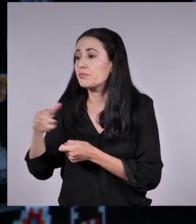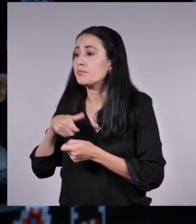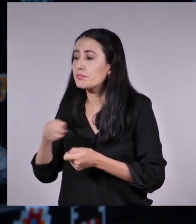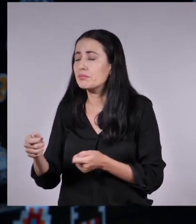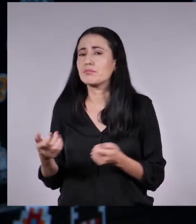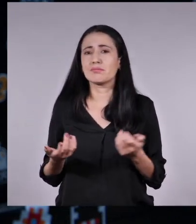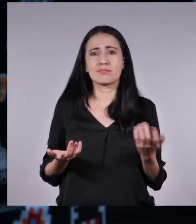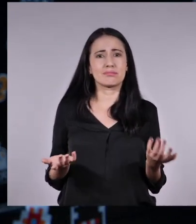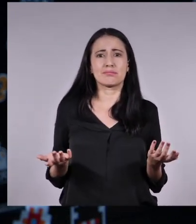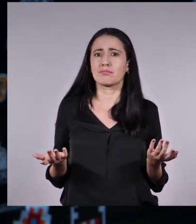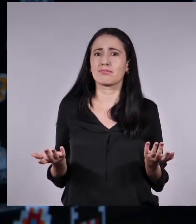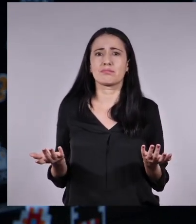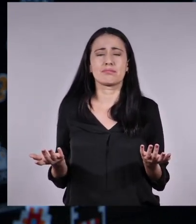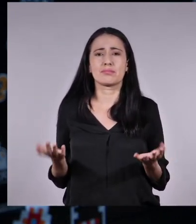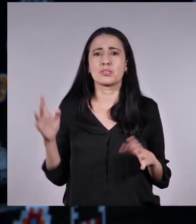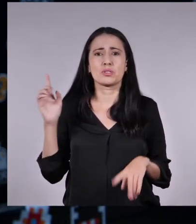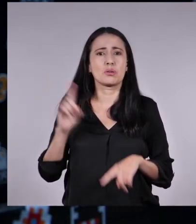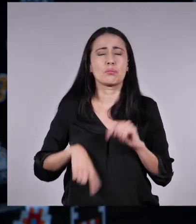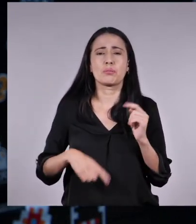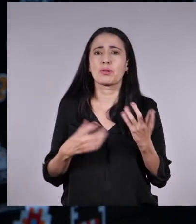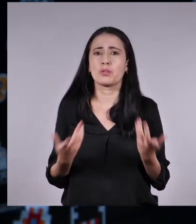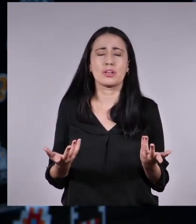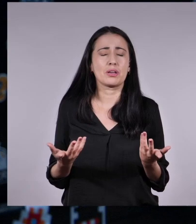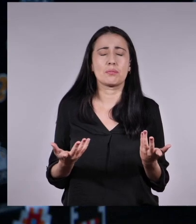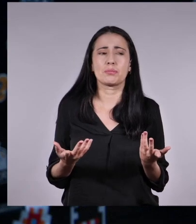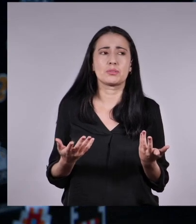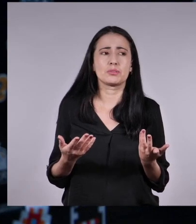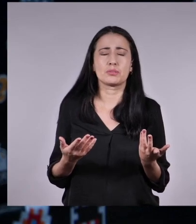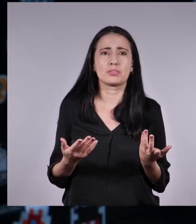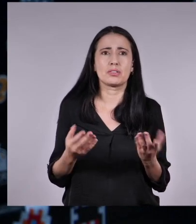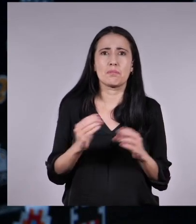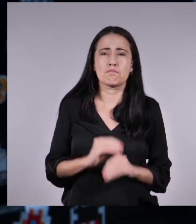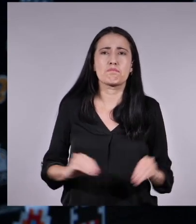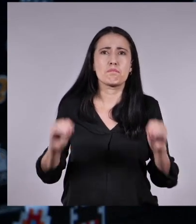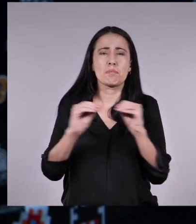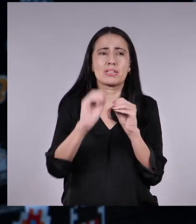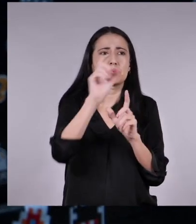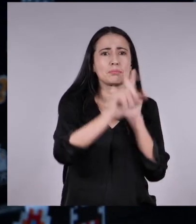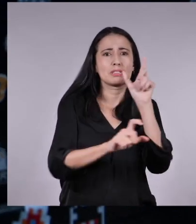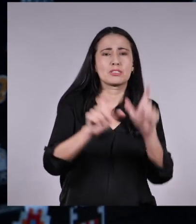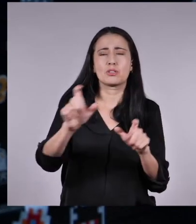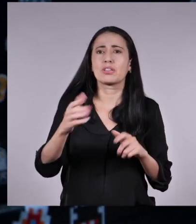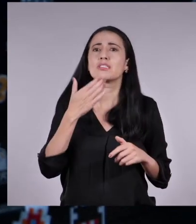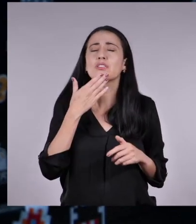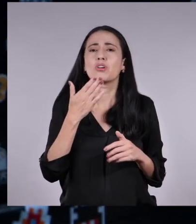llegaríamos ni a una pequeña fracción de lo que logramos al hacer una publicación en redes sociales.